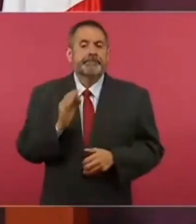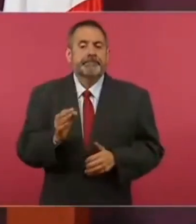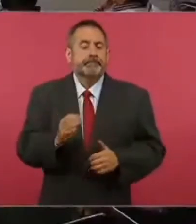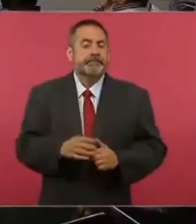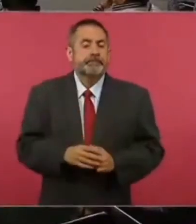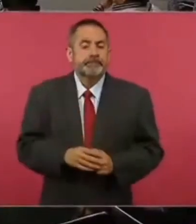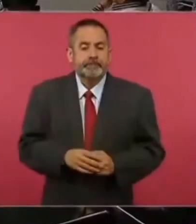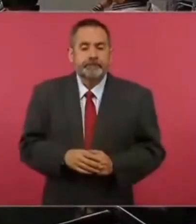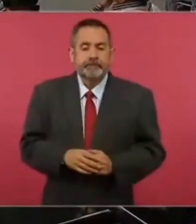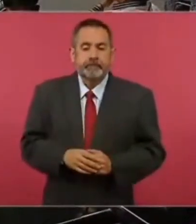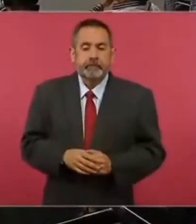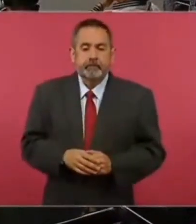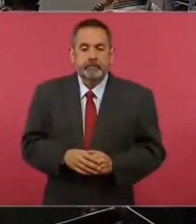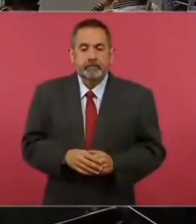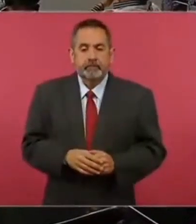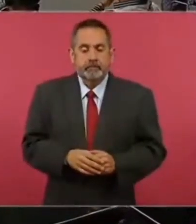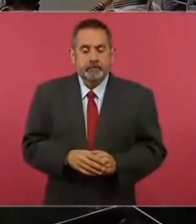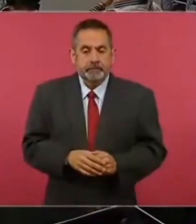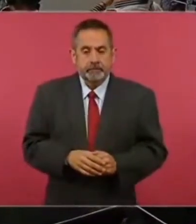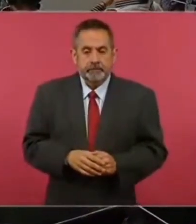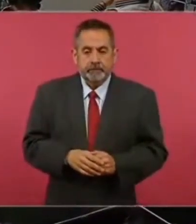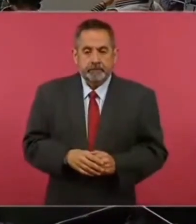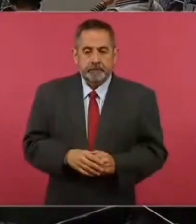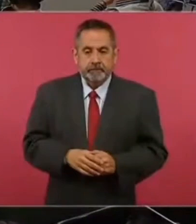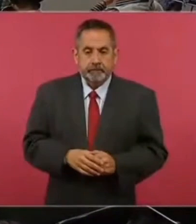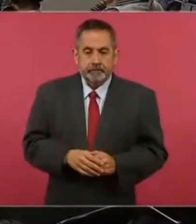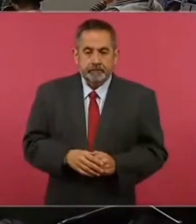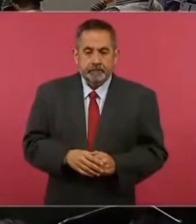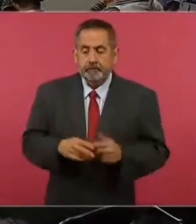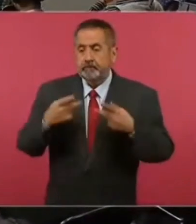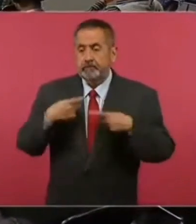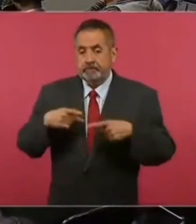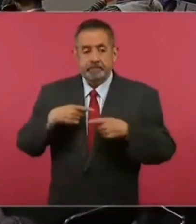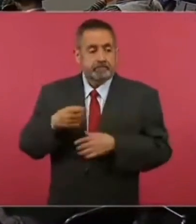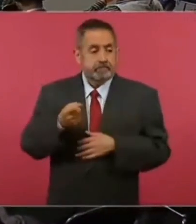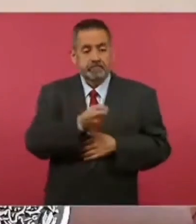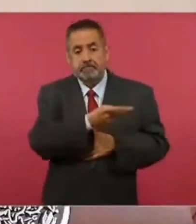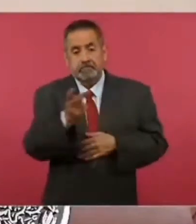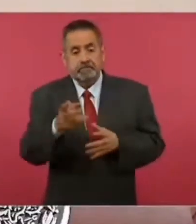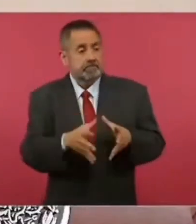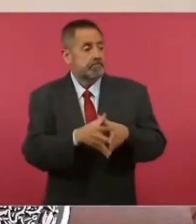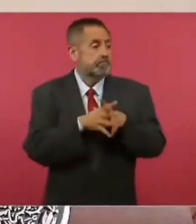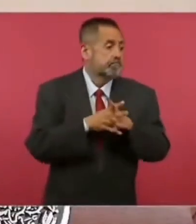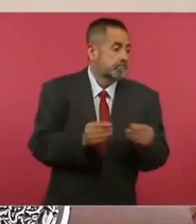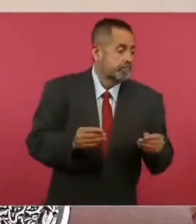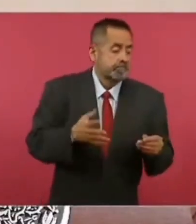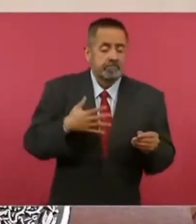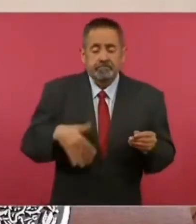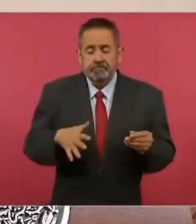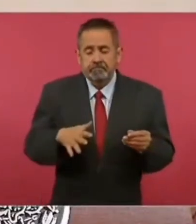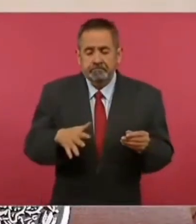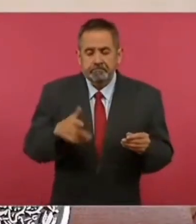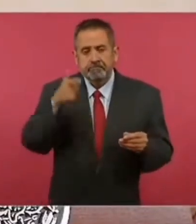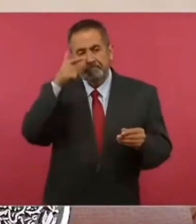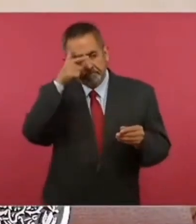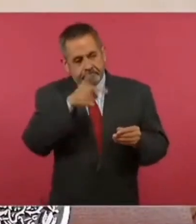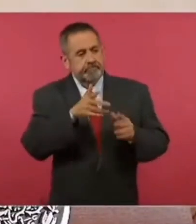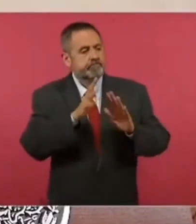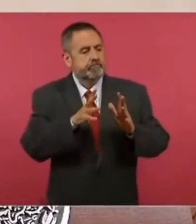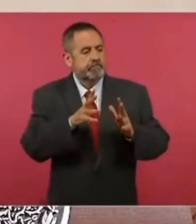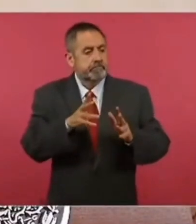personas que se declaraban desaparecidas se están encontrando